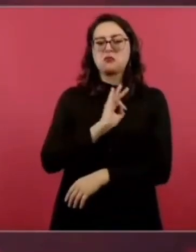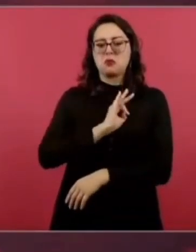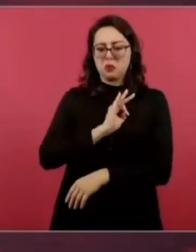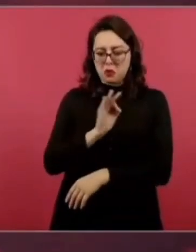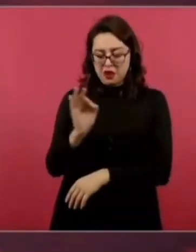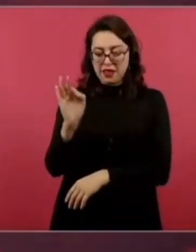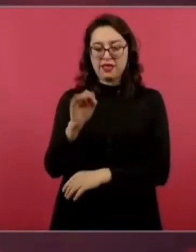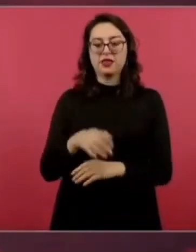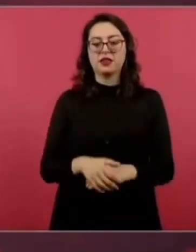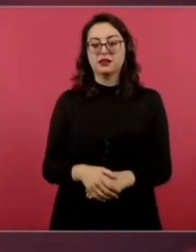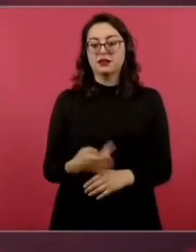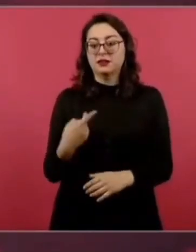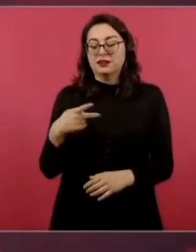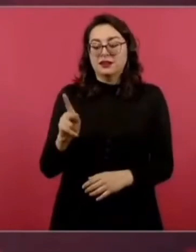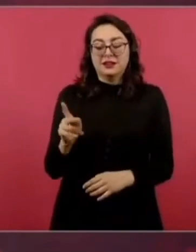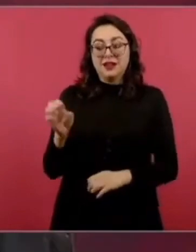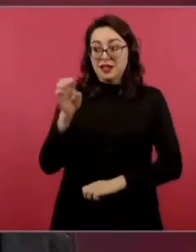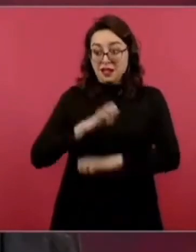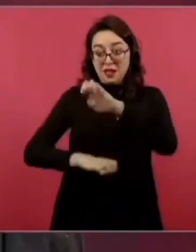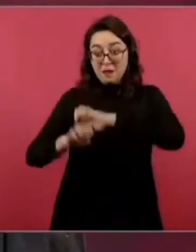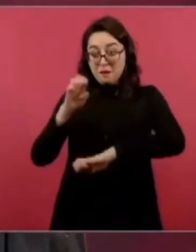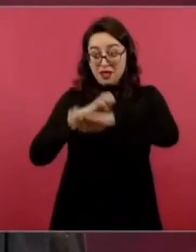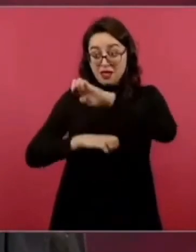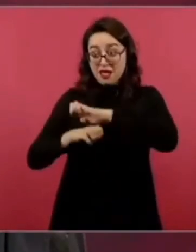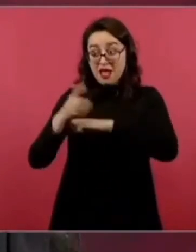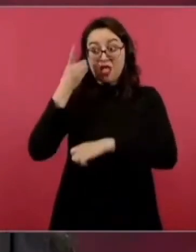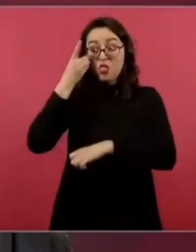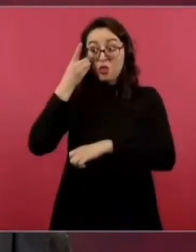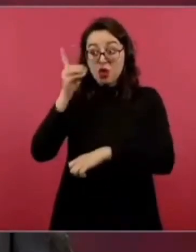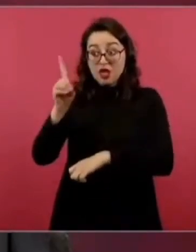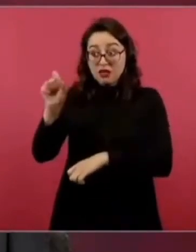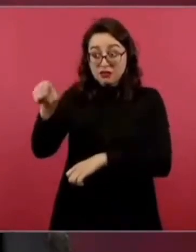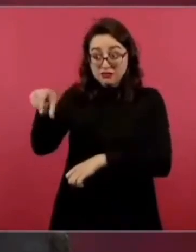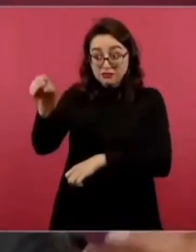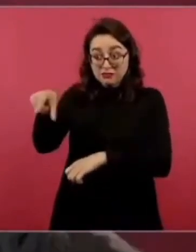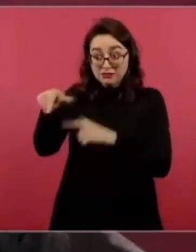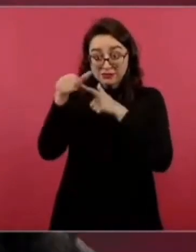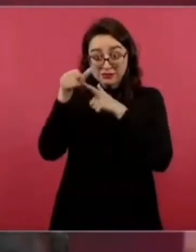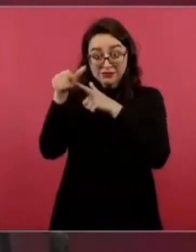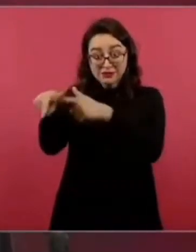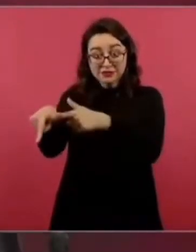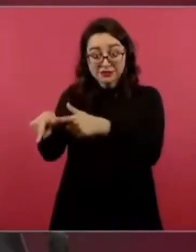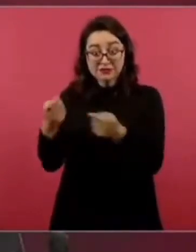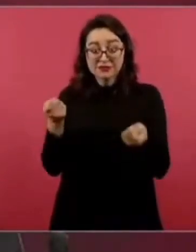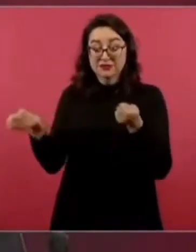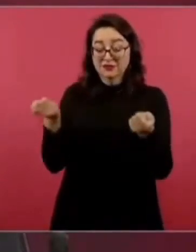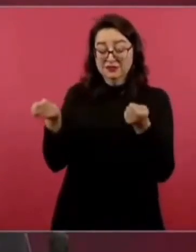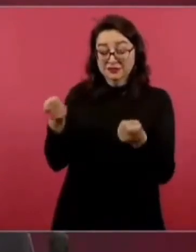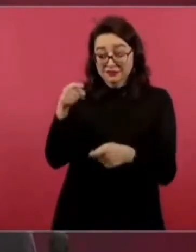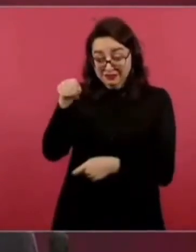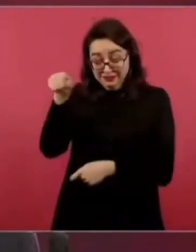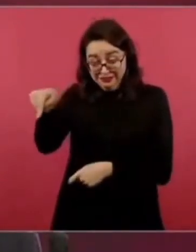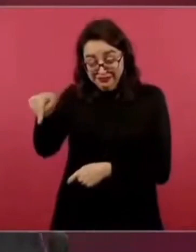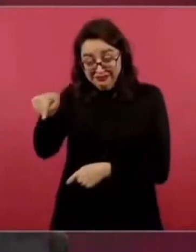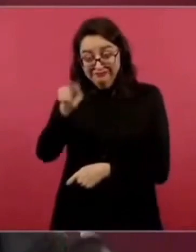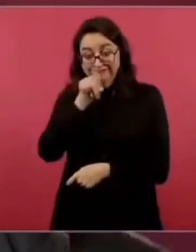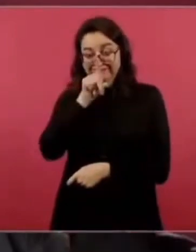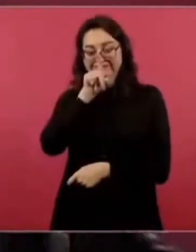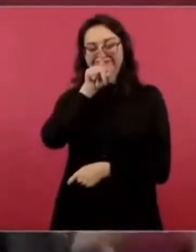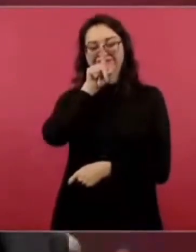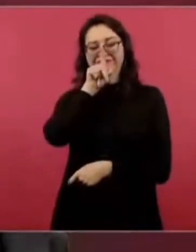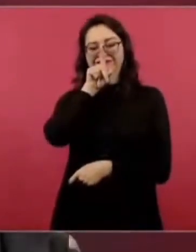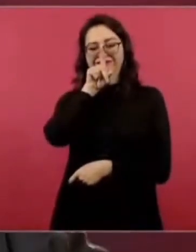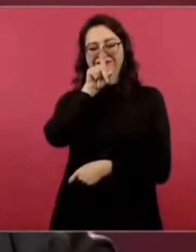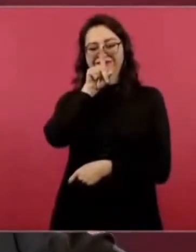que ya no puede estar pensando en que él va